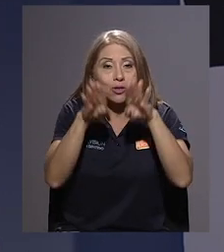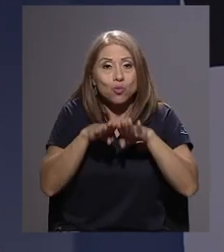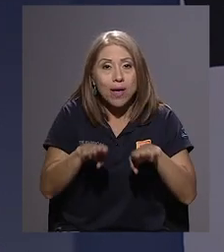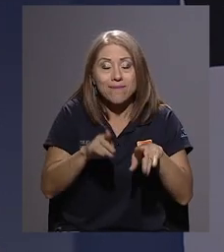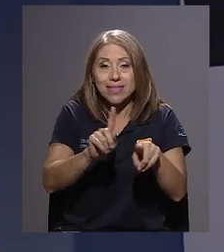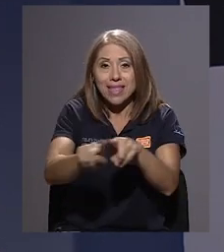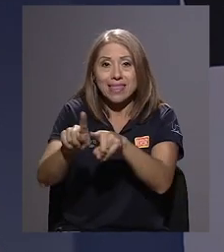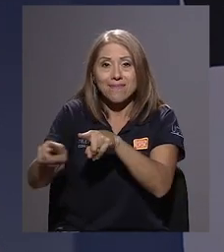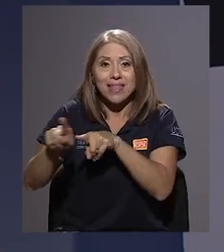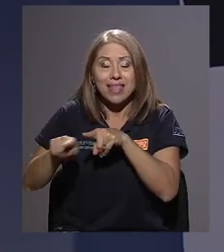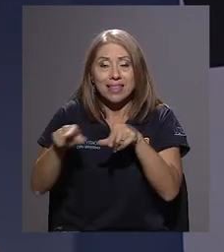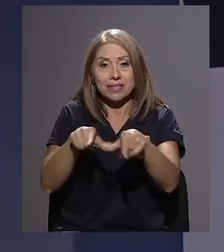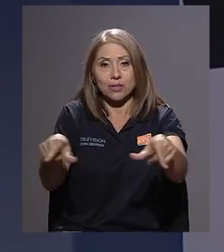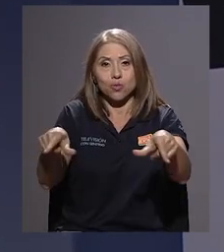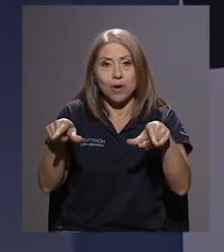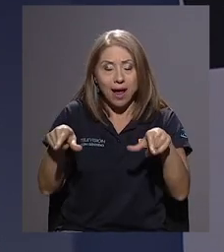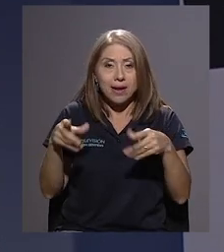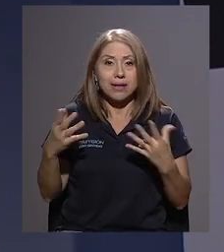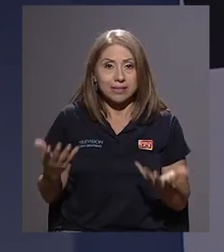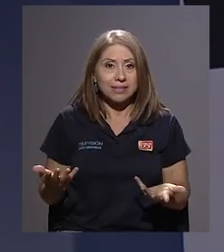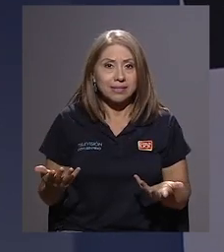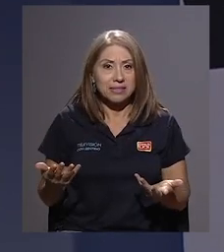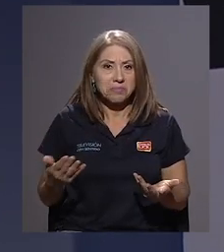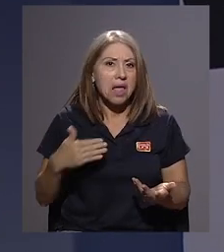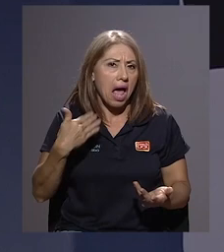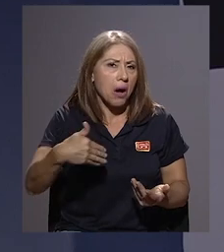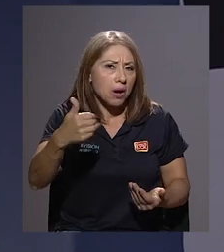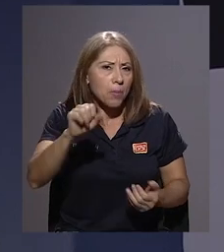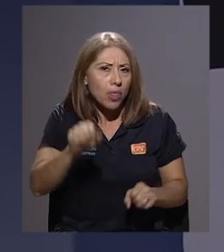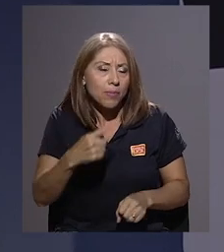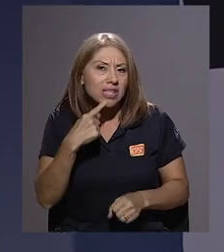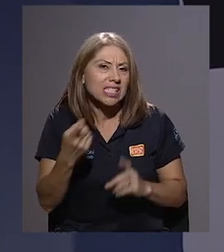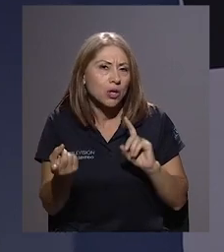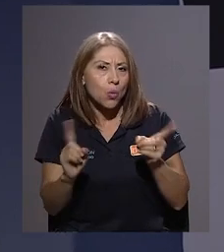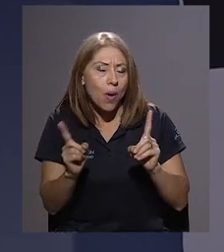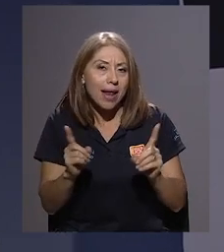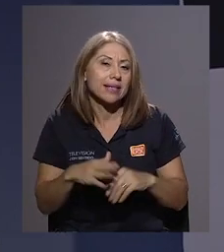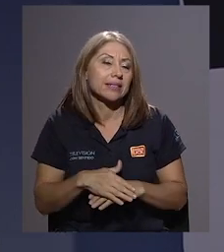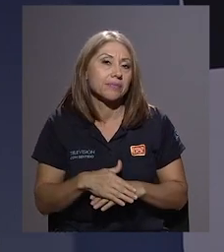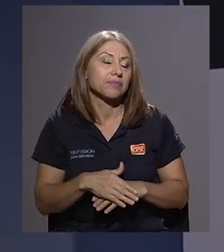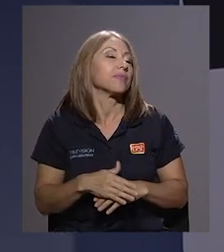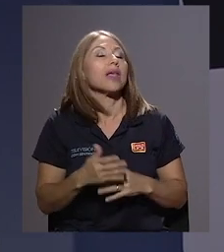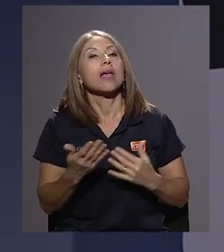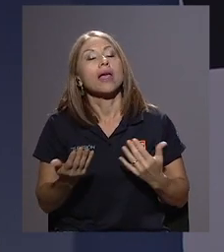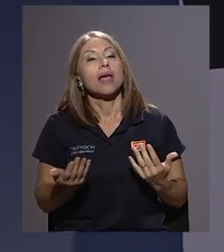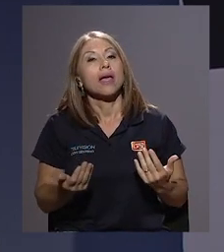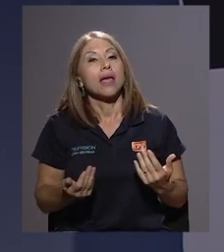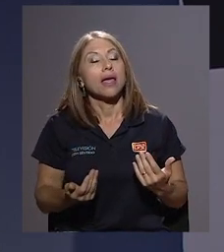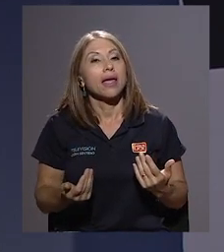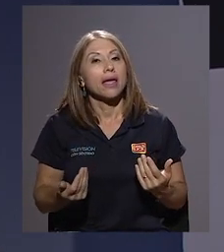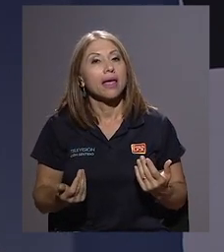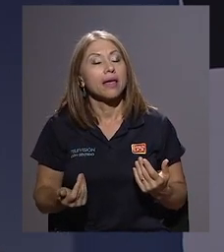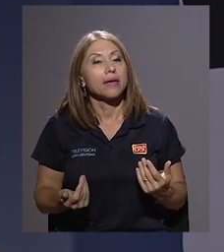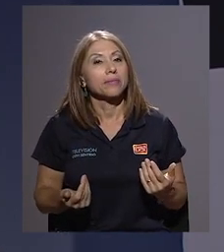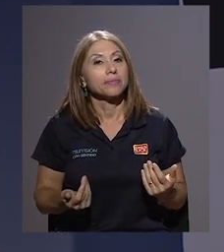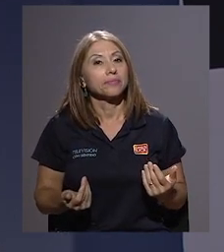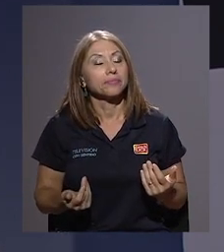lugares en específico que se realizaron los estudios, que ahora podemos hacer mención rápidamente, tal vez lo puedas hacer de una vez también,